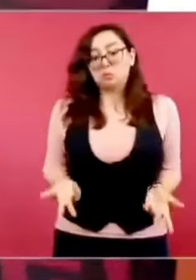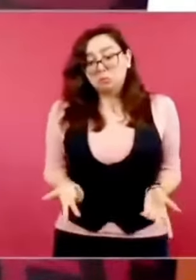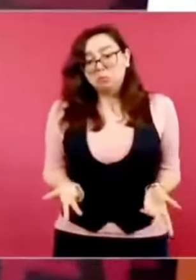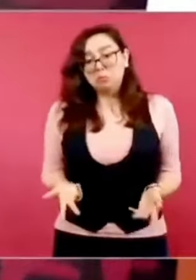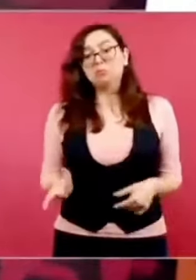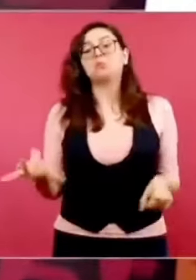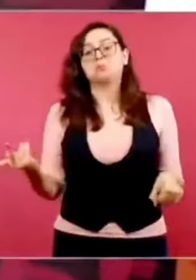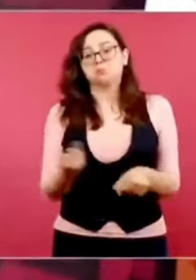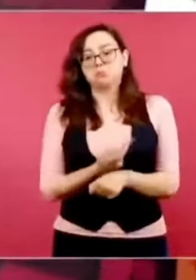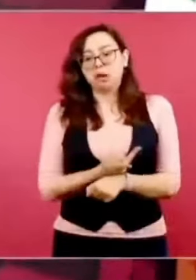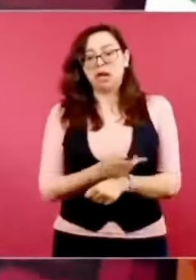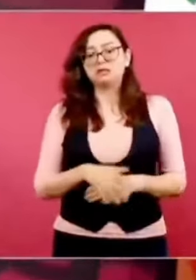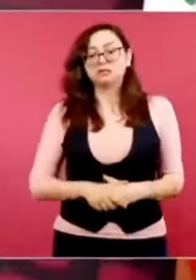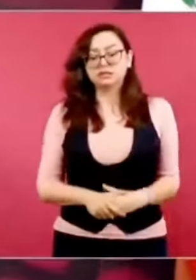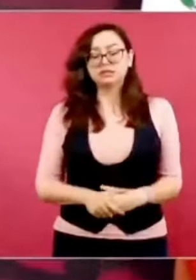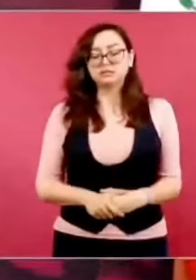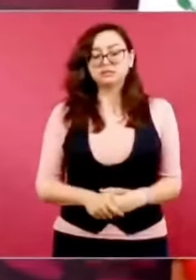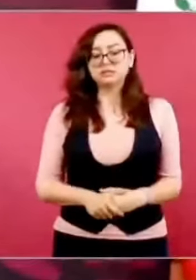Porque